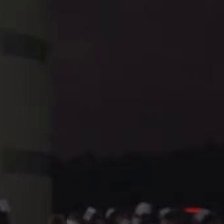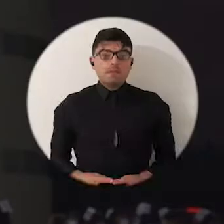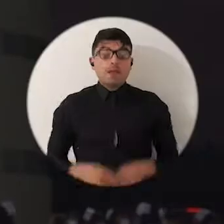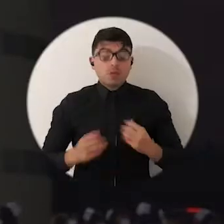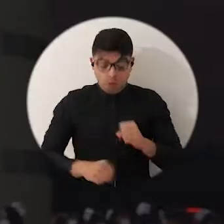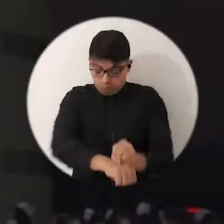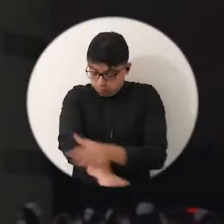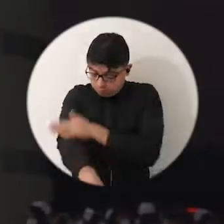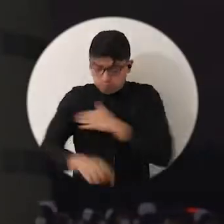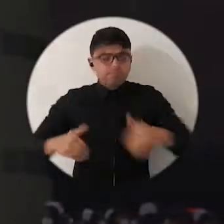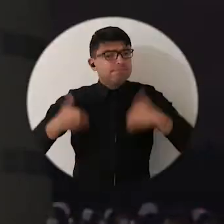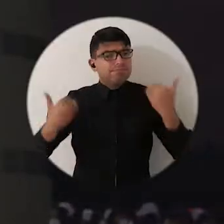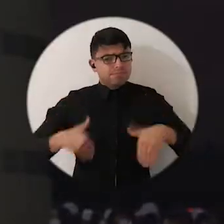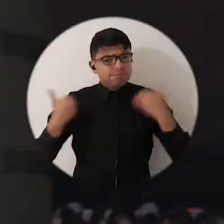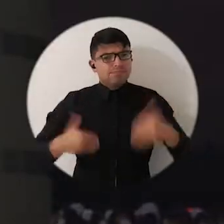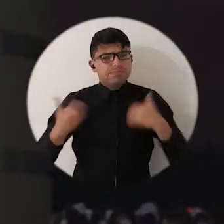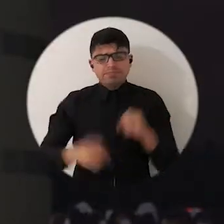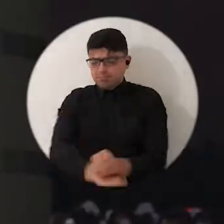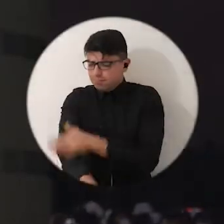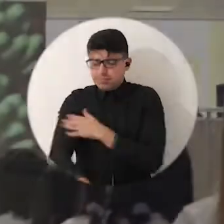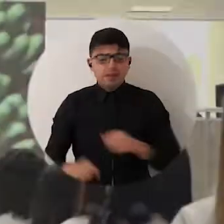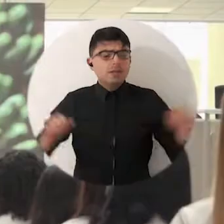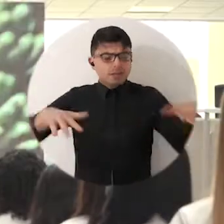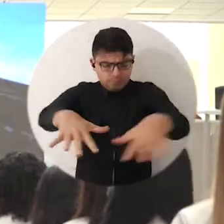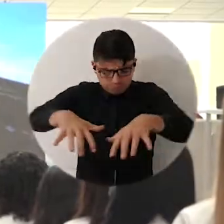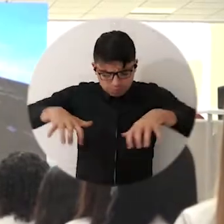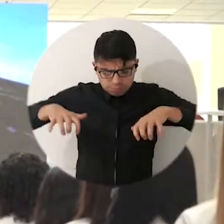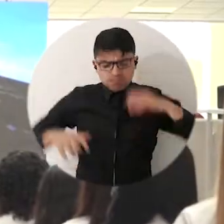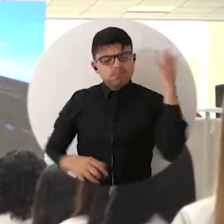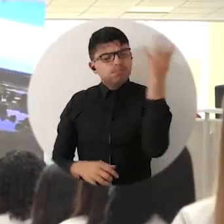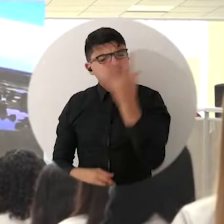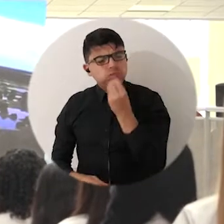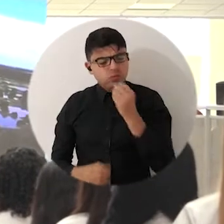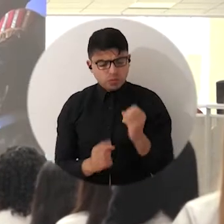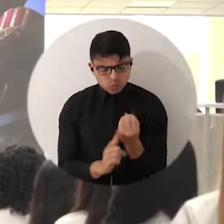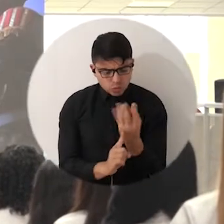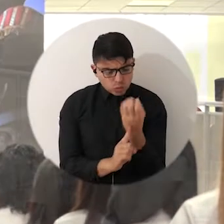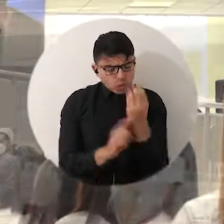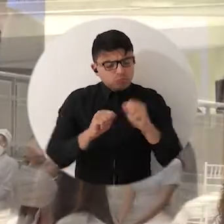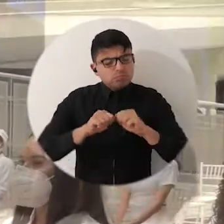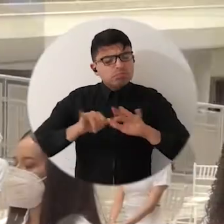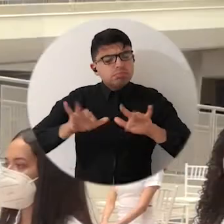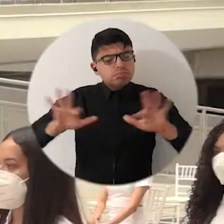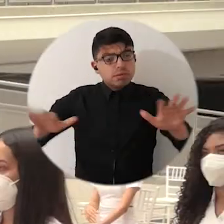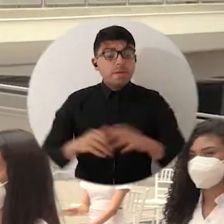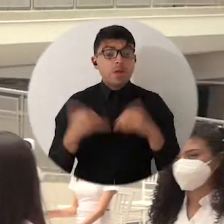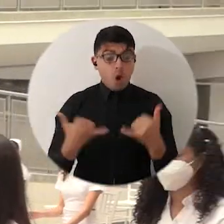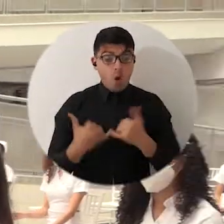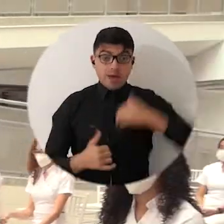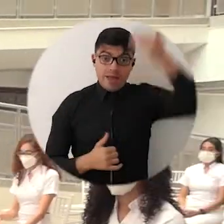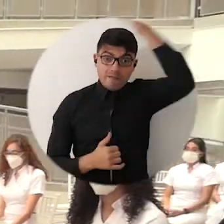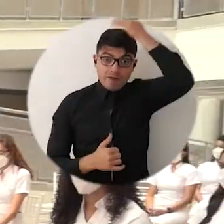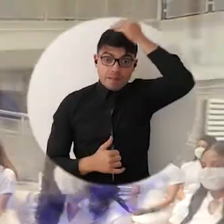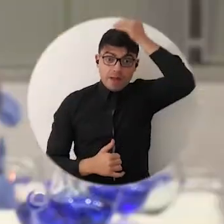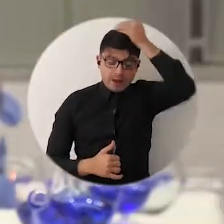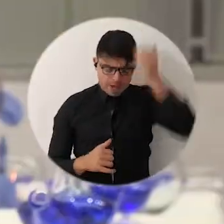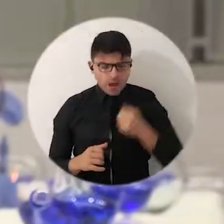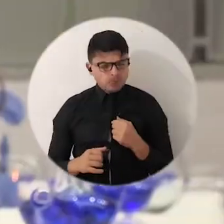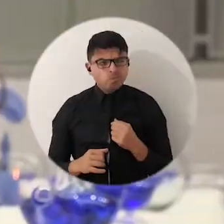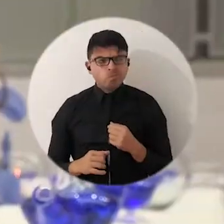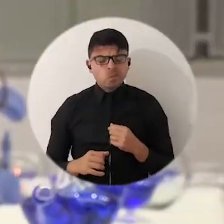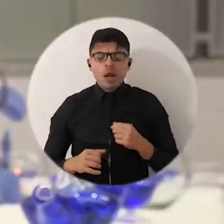Muy emocionada hoy con este hermoso evento, la ceremonia de la luz, que representa para nosotros los profesionales de enfermería el inicio